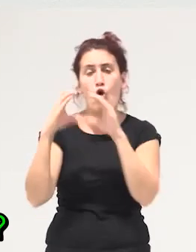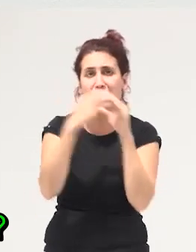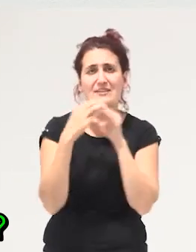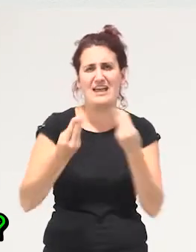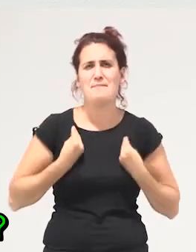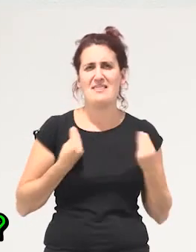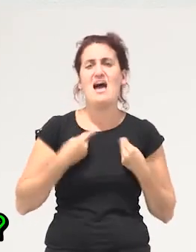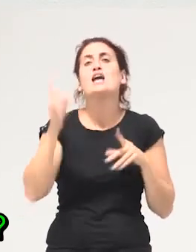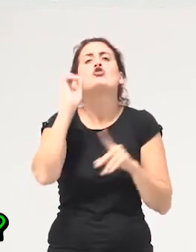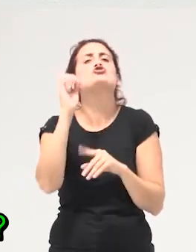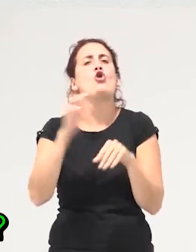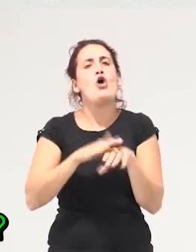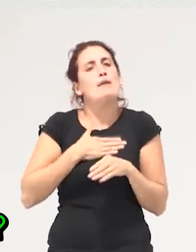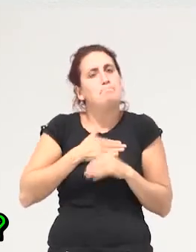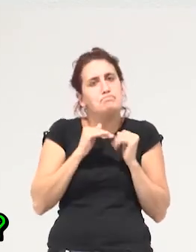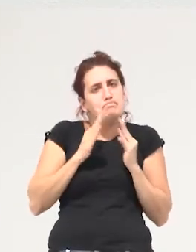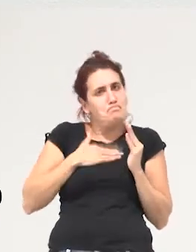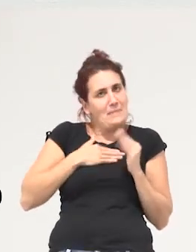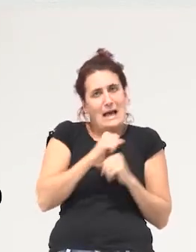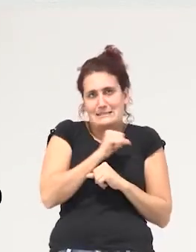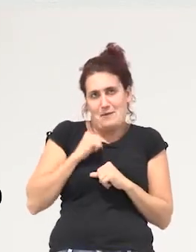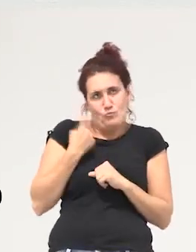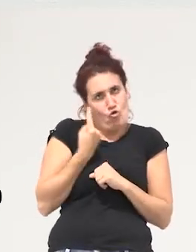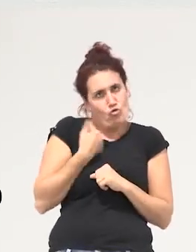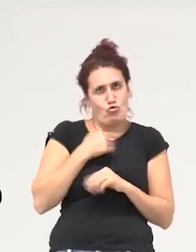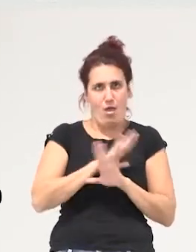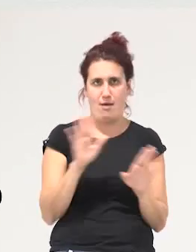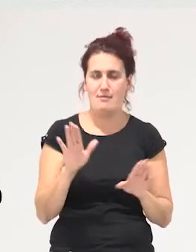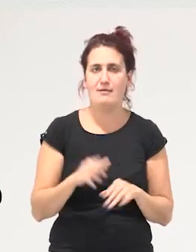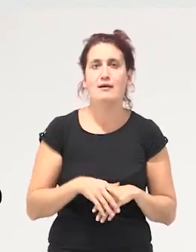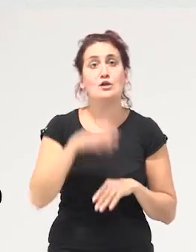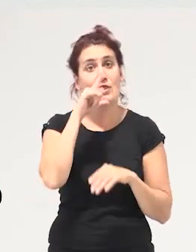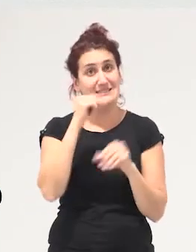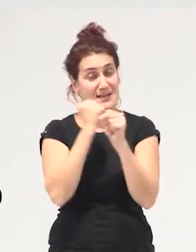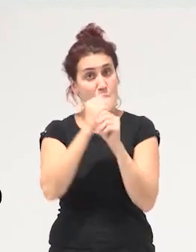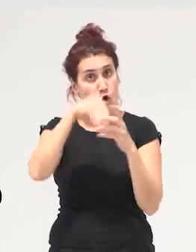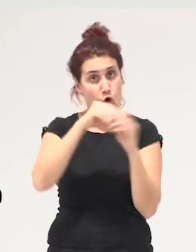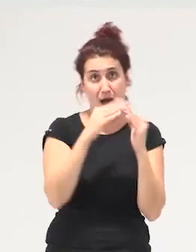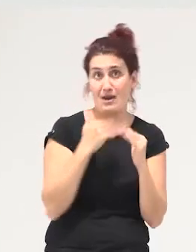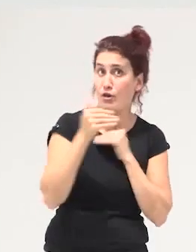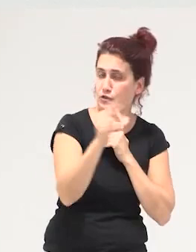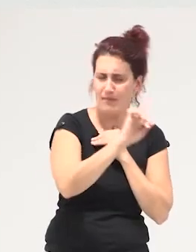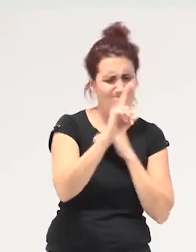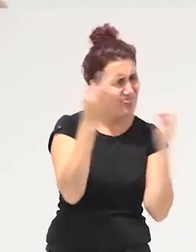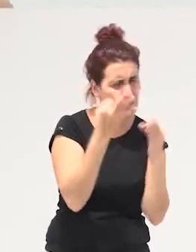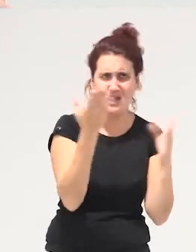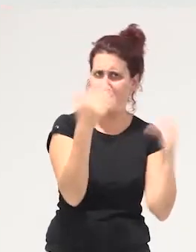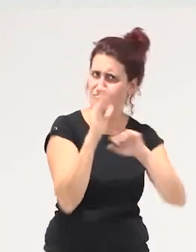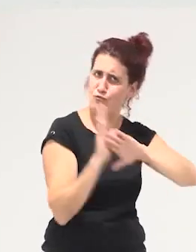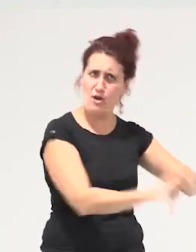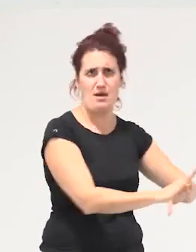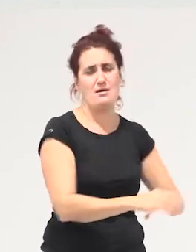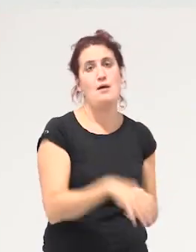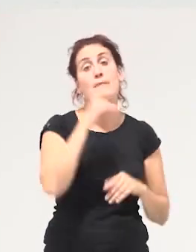quien estar metido en nuestra pequeña colmenita entonces el empleo de hogar como horizonte yo diría que no puede existir pero sé que esto puede